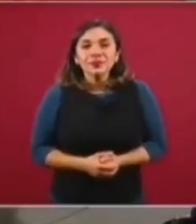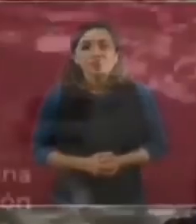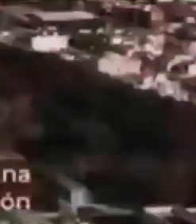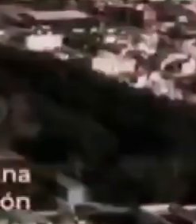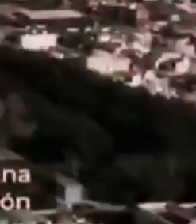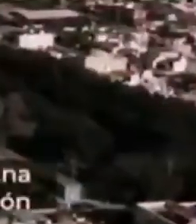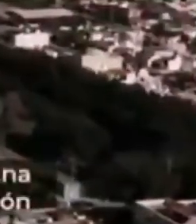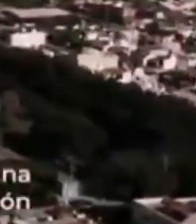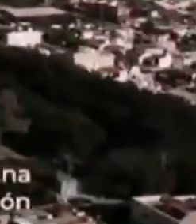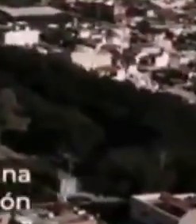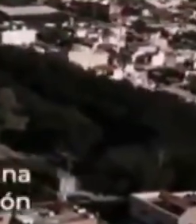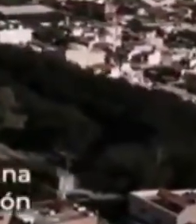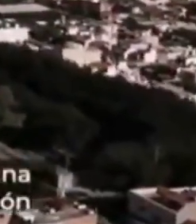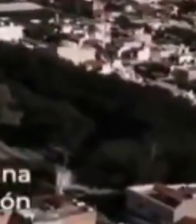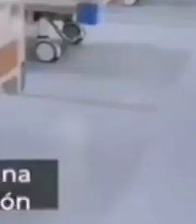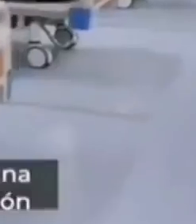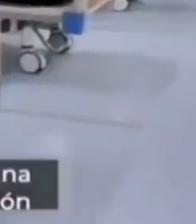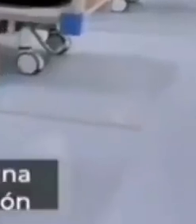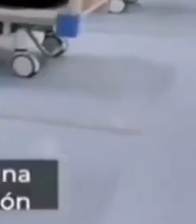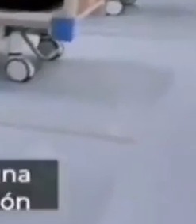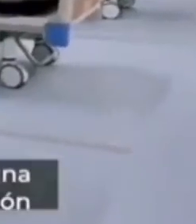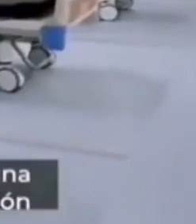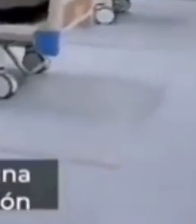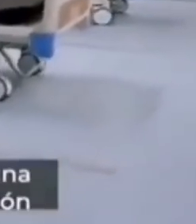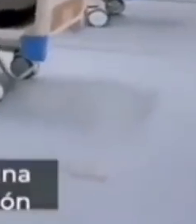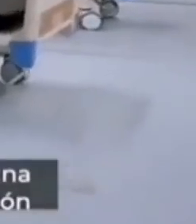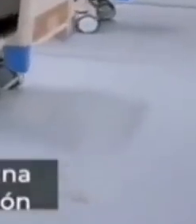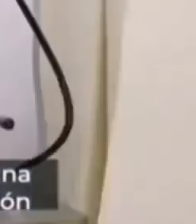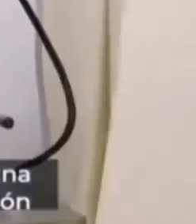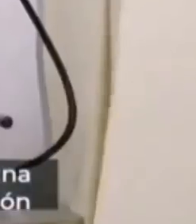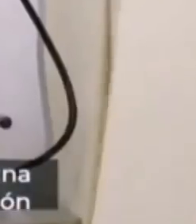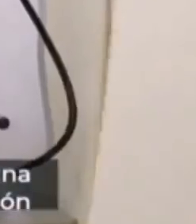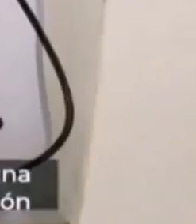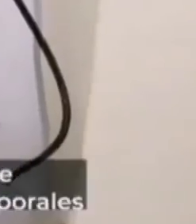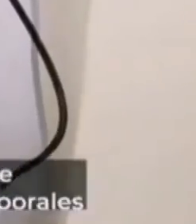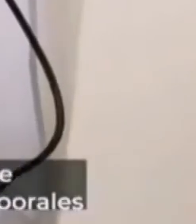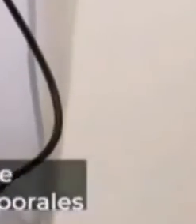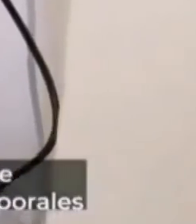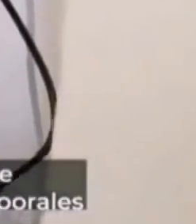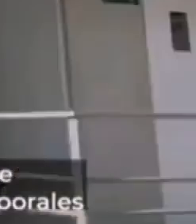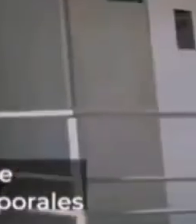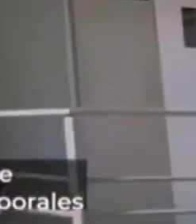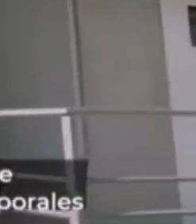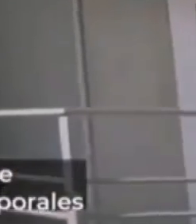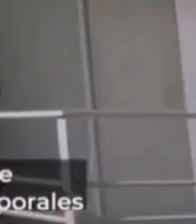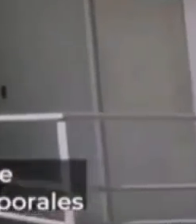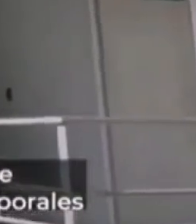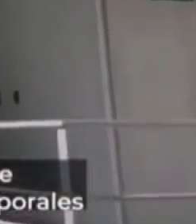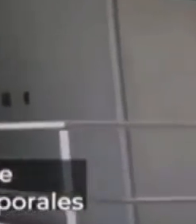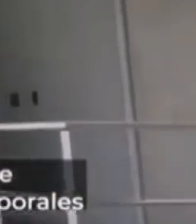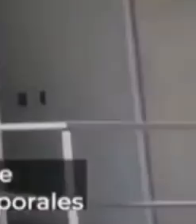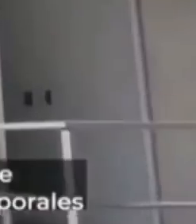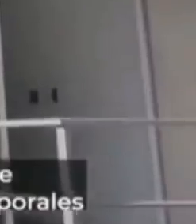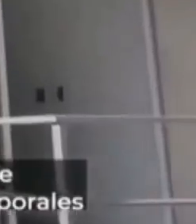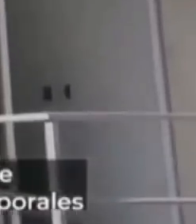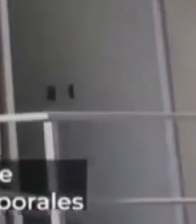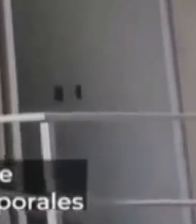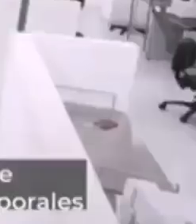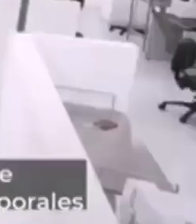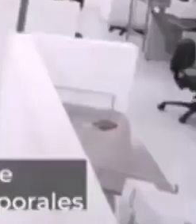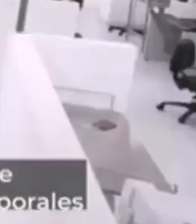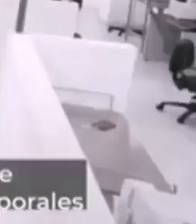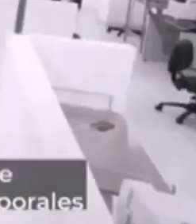Para que nadie que lo necesite se quede sin una cama hospitalaria o un ventilador de respiración mecánica, en el IMSS impulsamos un plan de